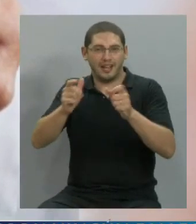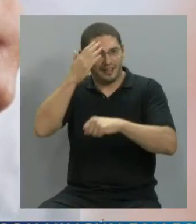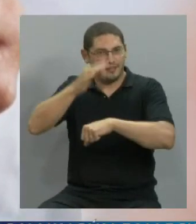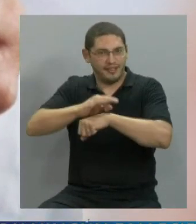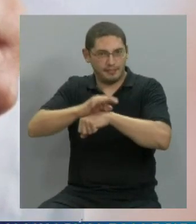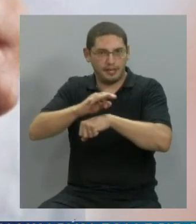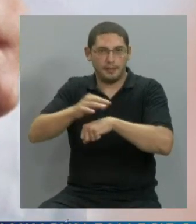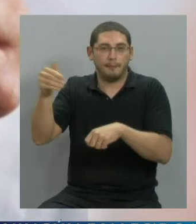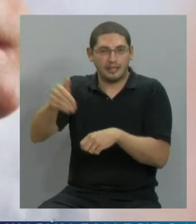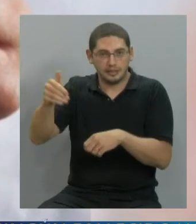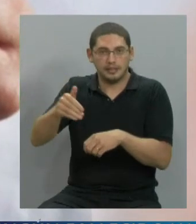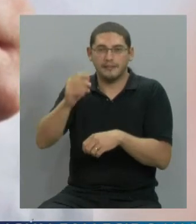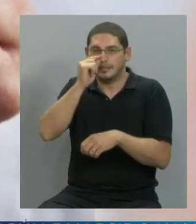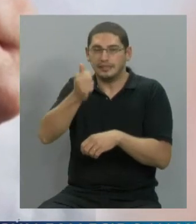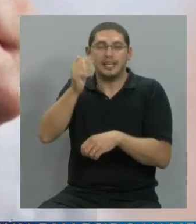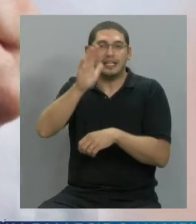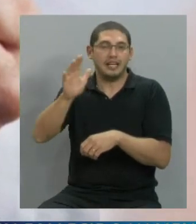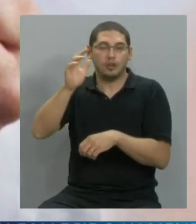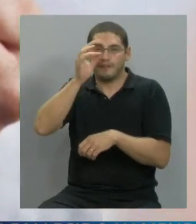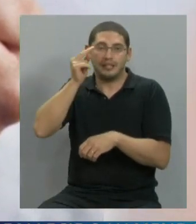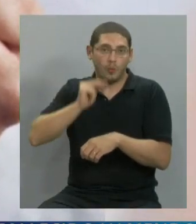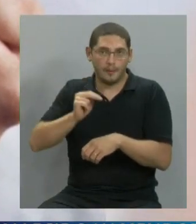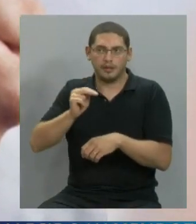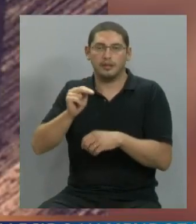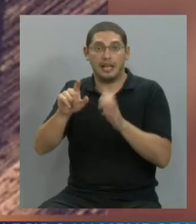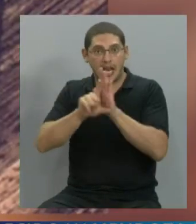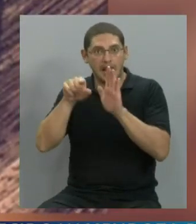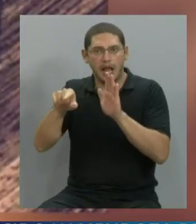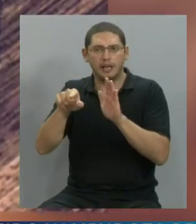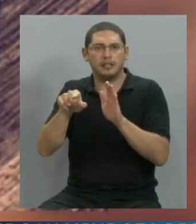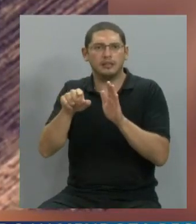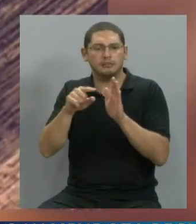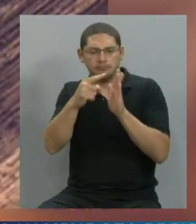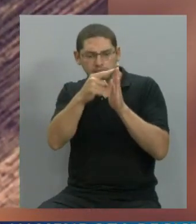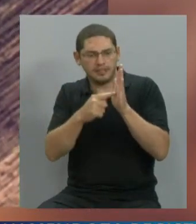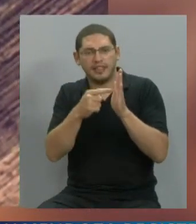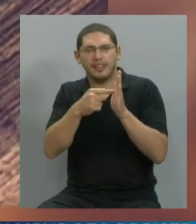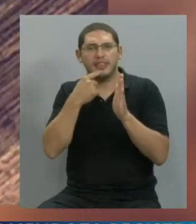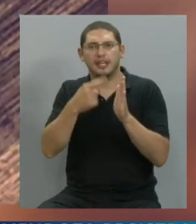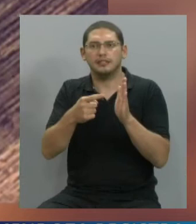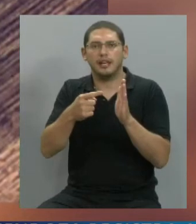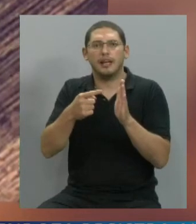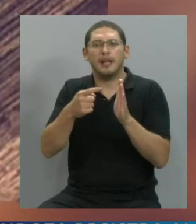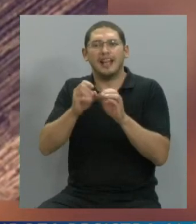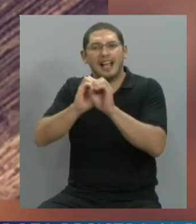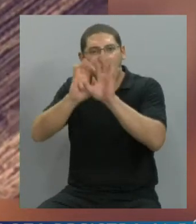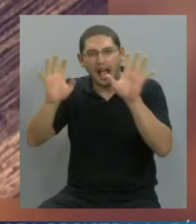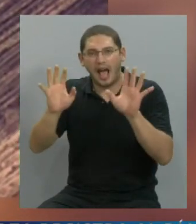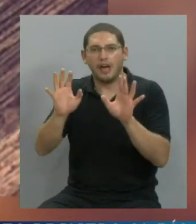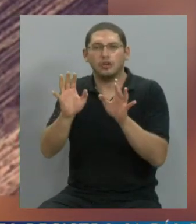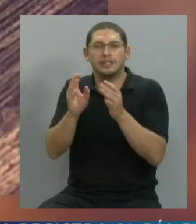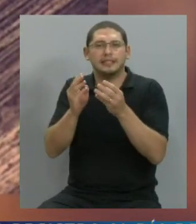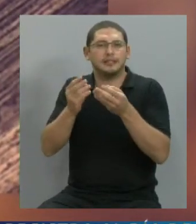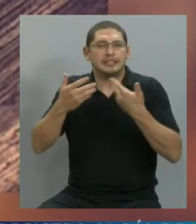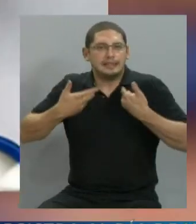la 26.529, donde queda muy en claro que se nos debe hablar de forma sencilla, que cada